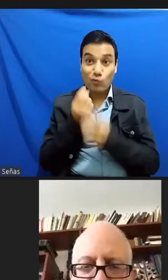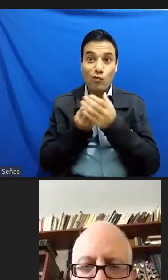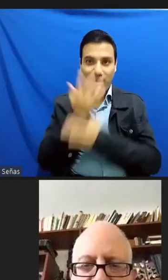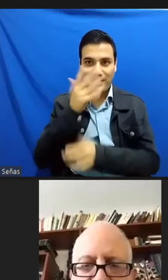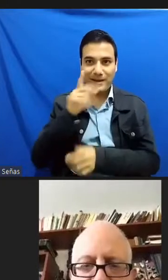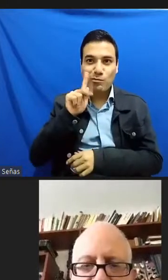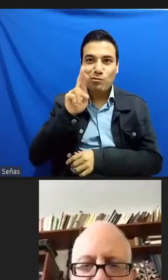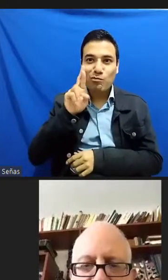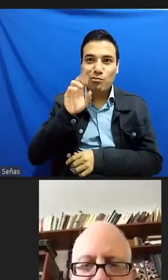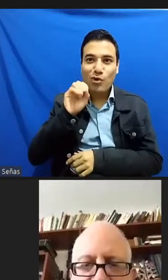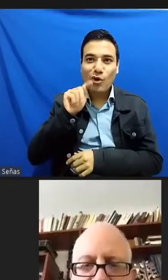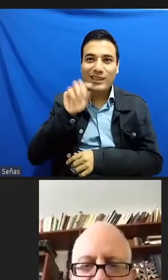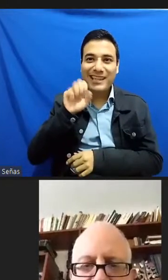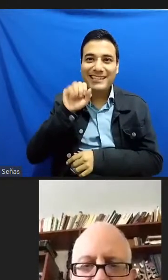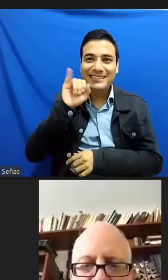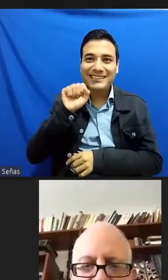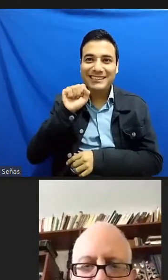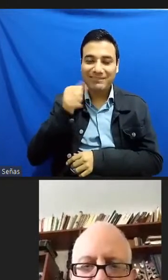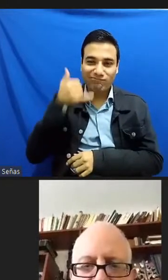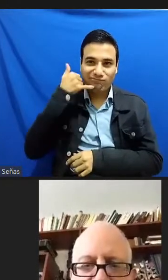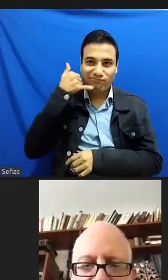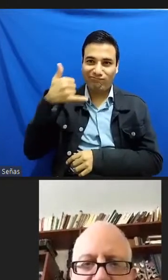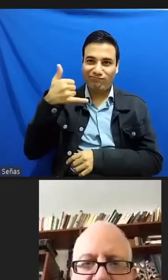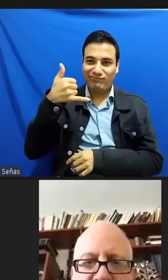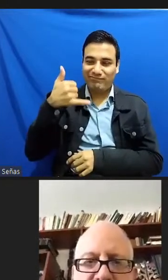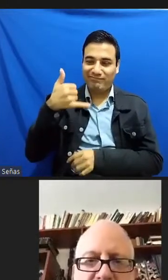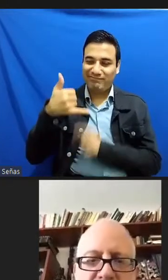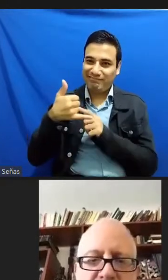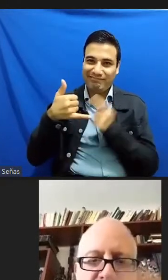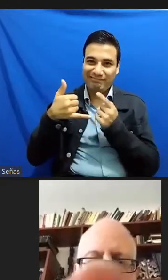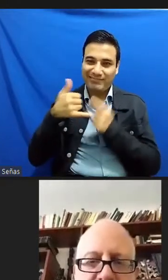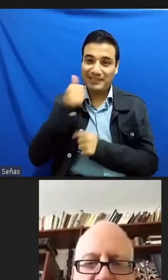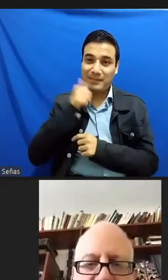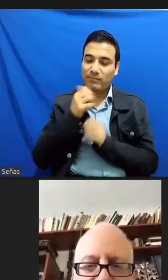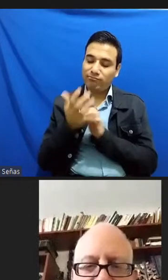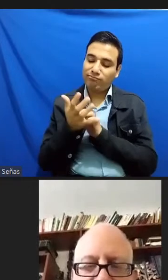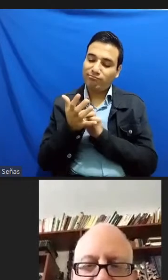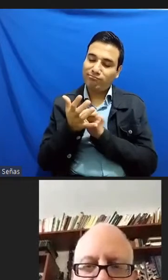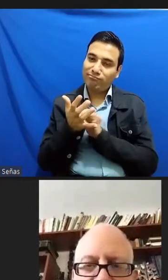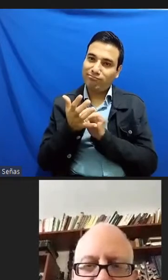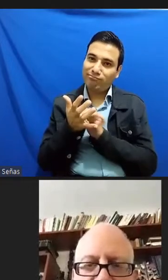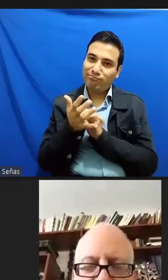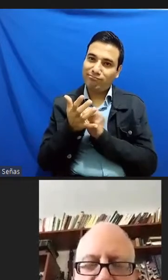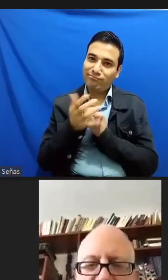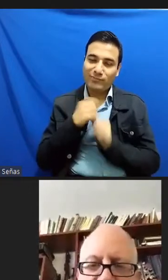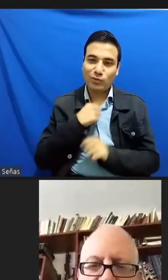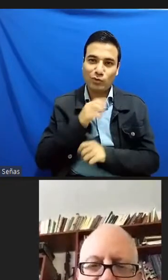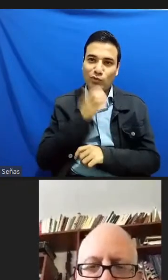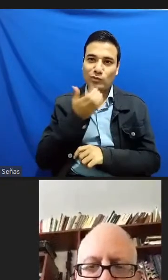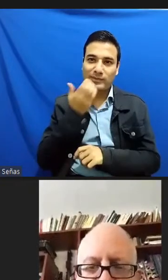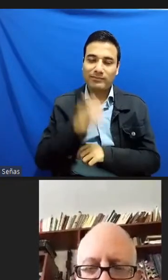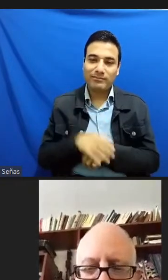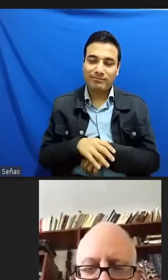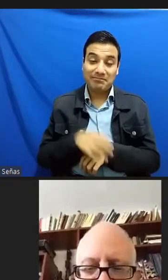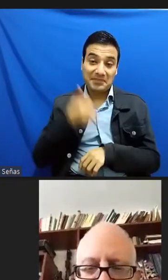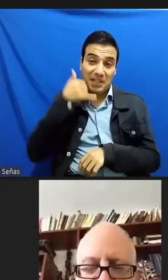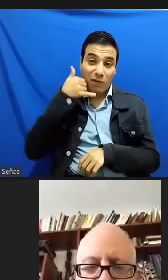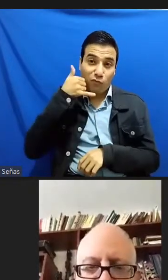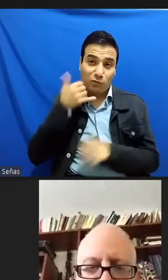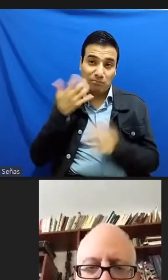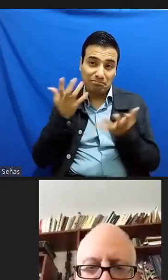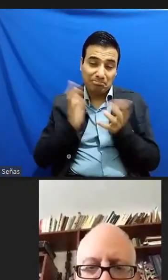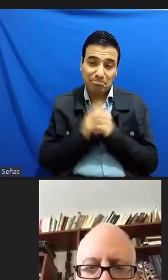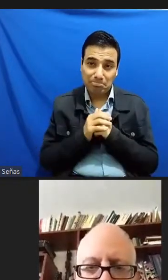¿no? es como llevar un dispositivo de escritura mínimo pequeño ¿no? un teléfono un